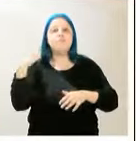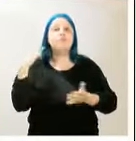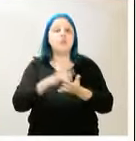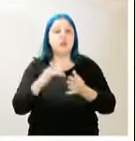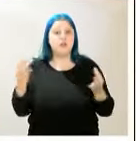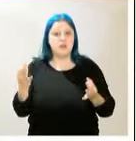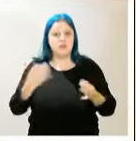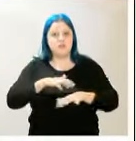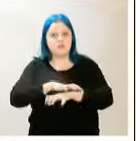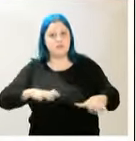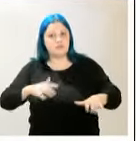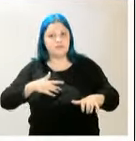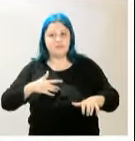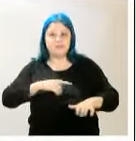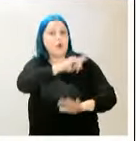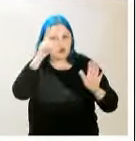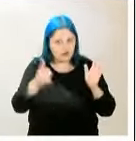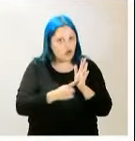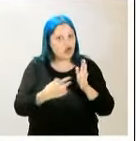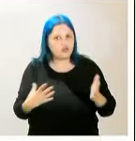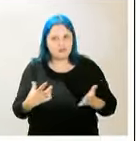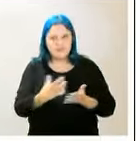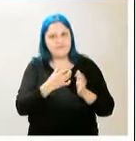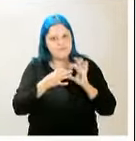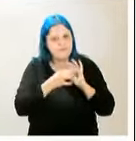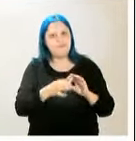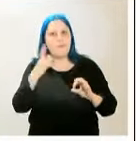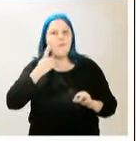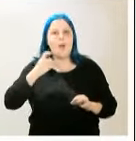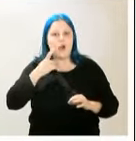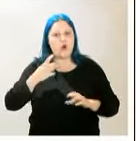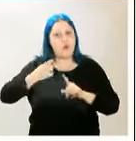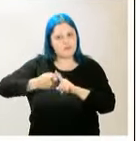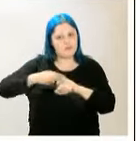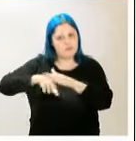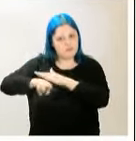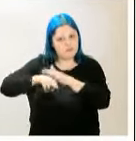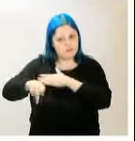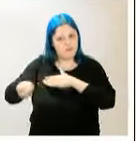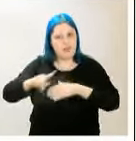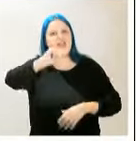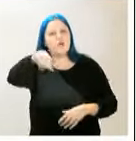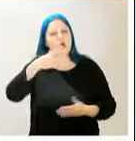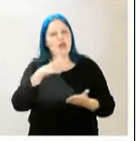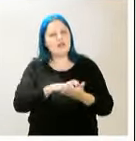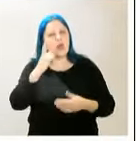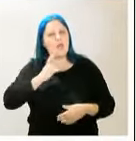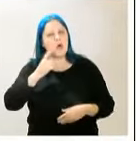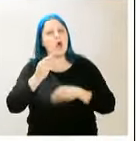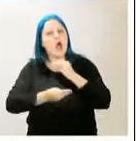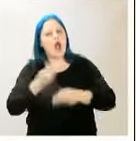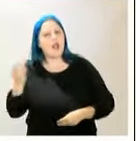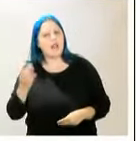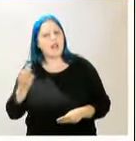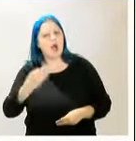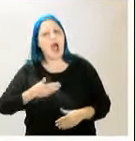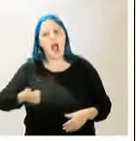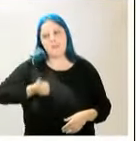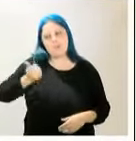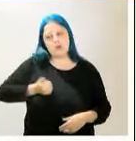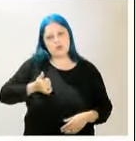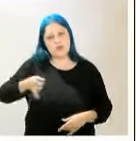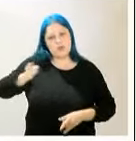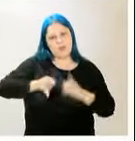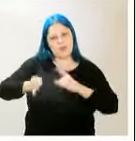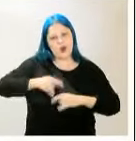de ellos se tuvieron que tramitar y gestionar a través de las entidades bancarias. ¿Y qué hicieron las entidades bancarias? Aprovechar para refinanciarse y cubrirse